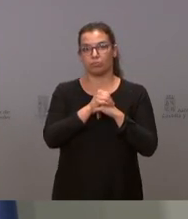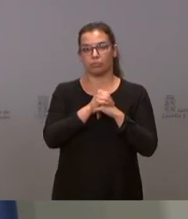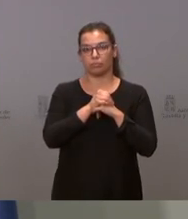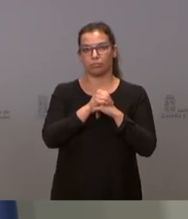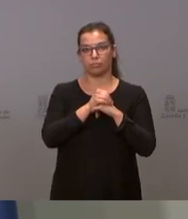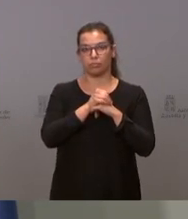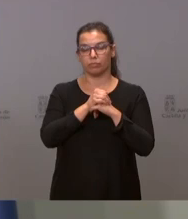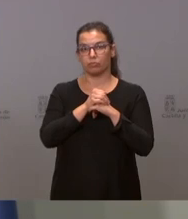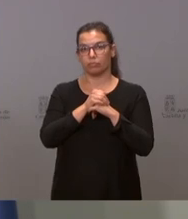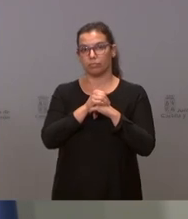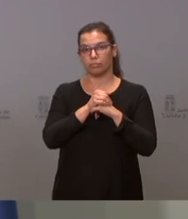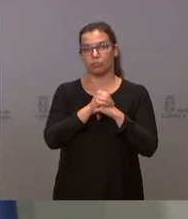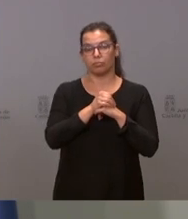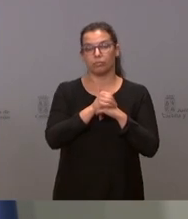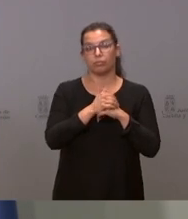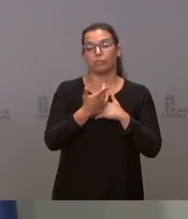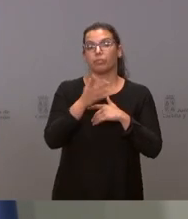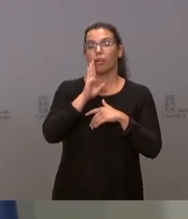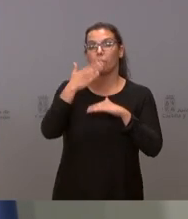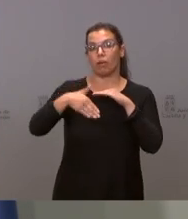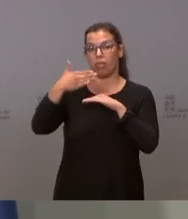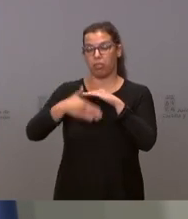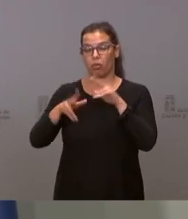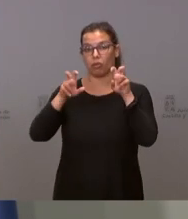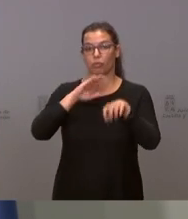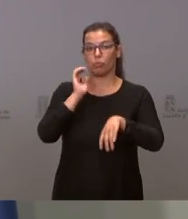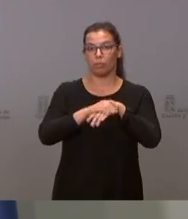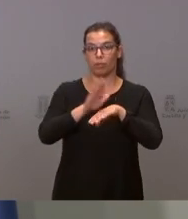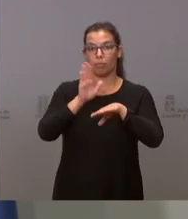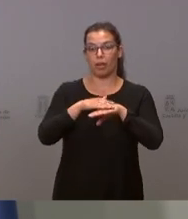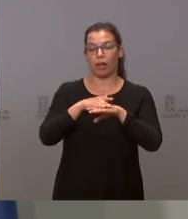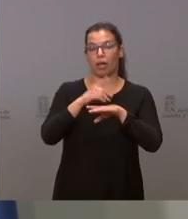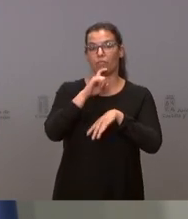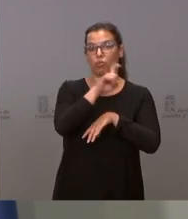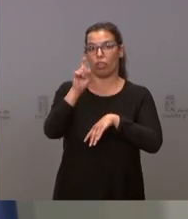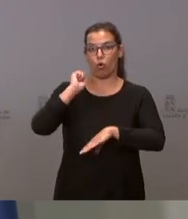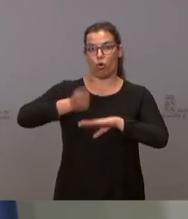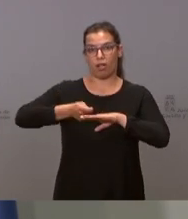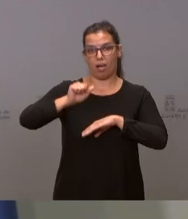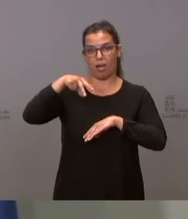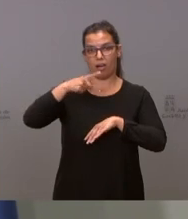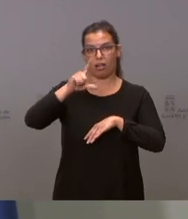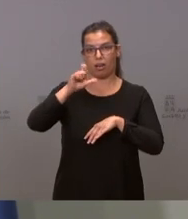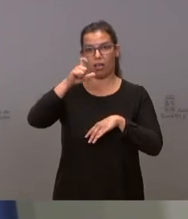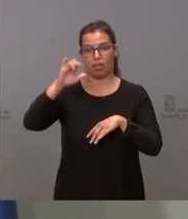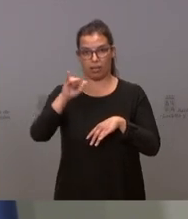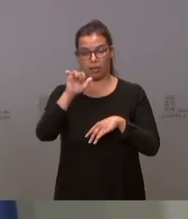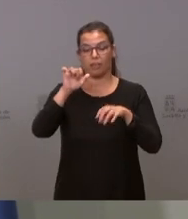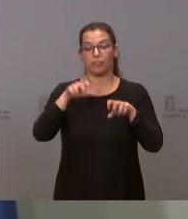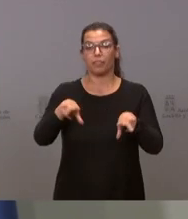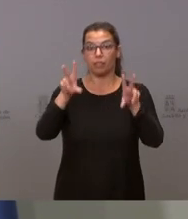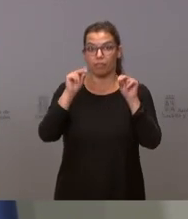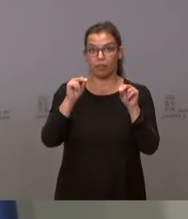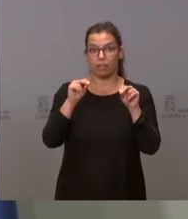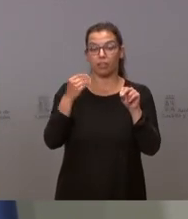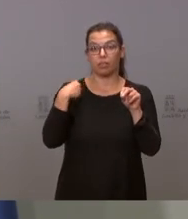Y con respecto a los plazos de cumplimiento de la eliminación de anclaje, lo puedo decir, pero antes de que acabe el siguiente